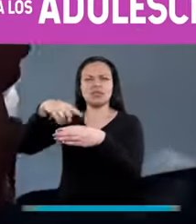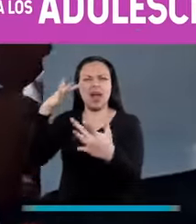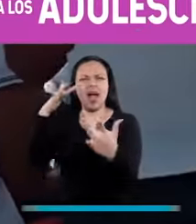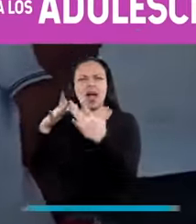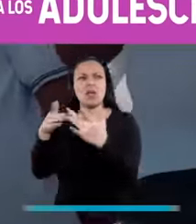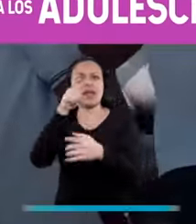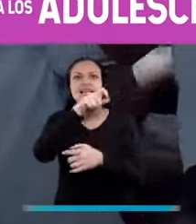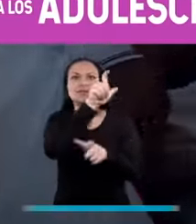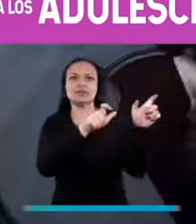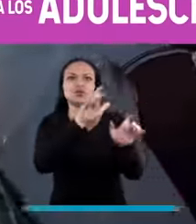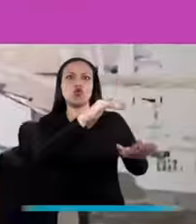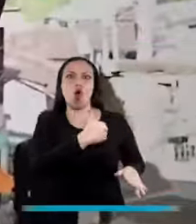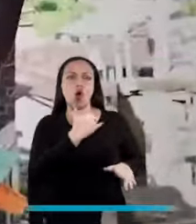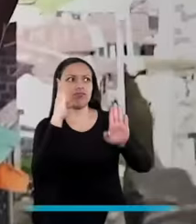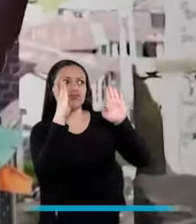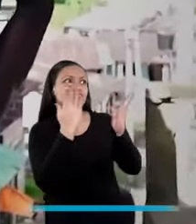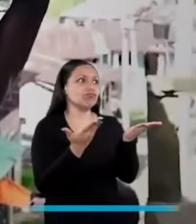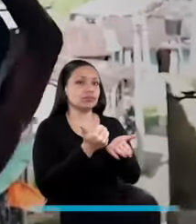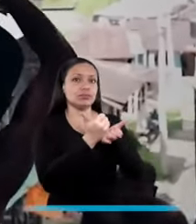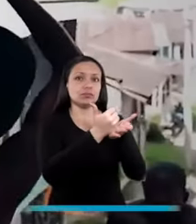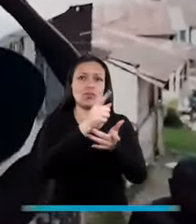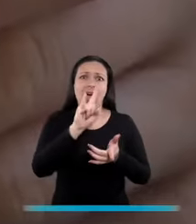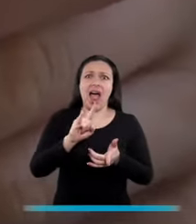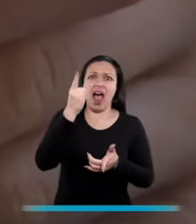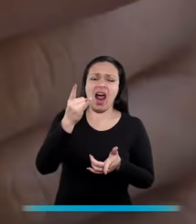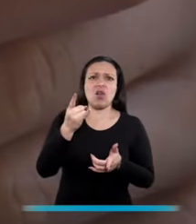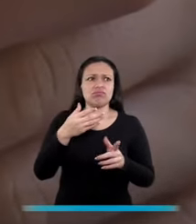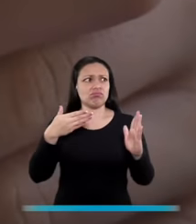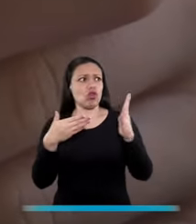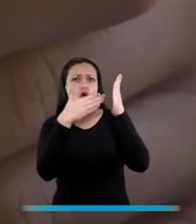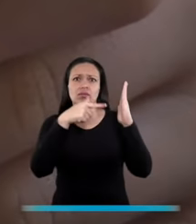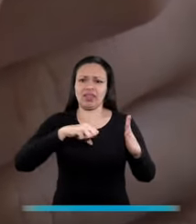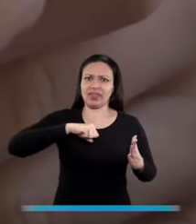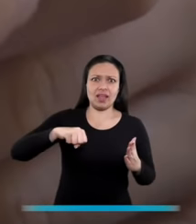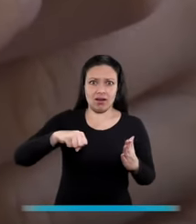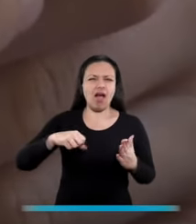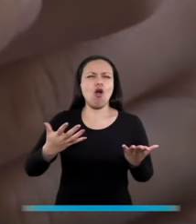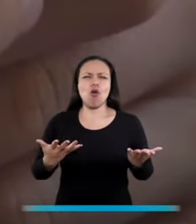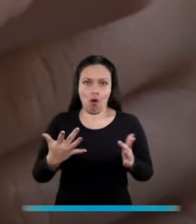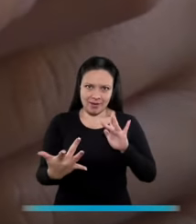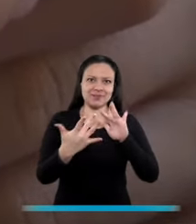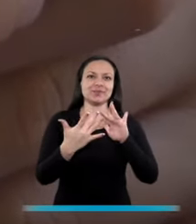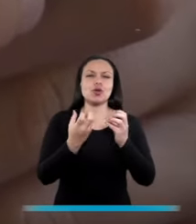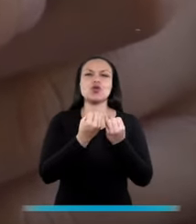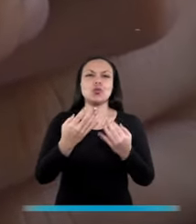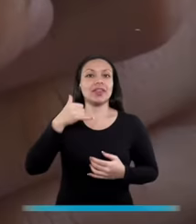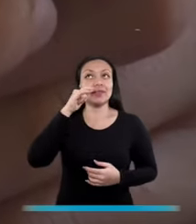las inquietudes de los adolescentes. Pueden denunciar cualquier acción que atente contra sus derechos en la Línea Telefónica Nacional